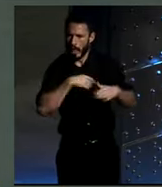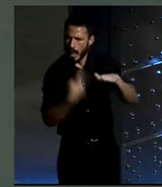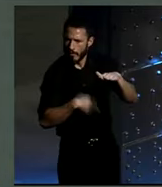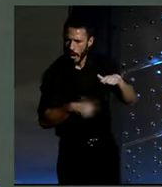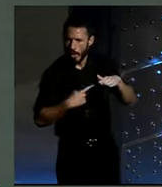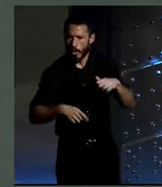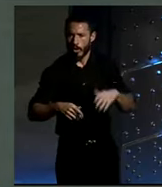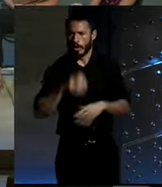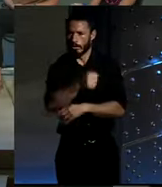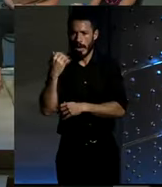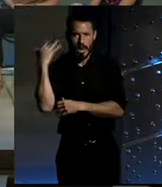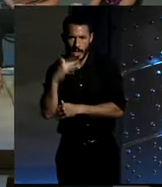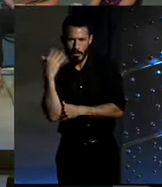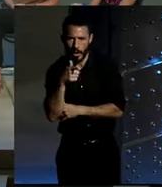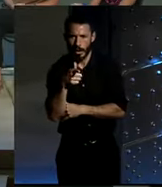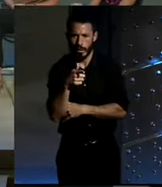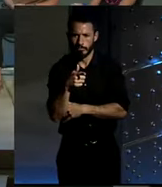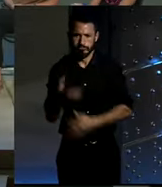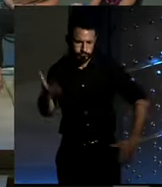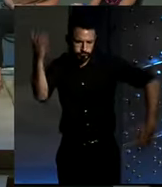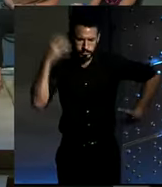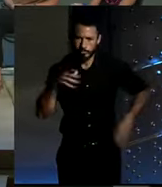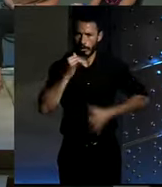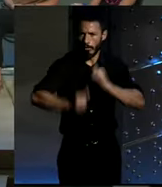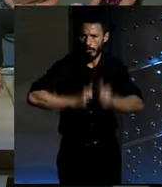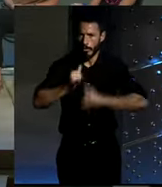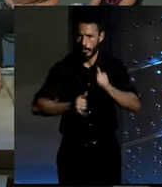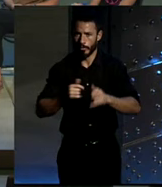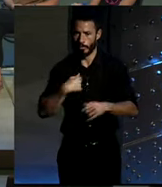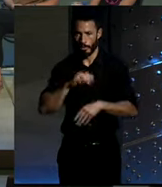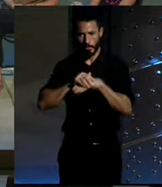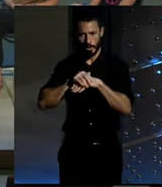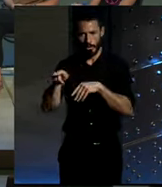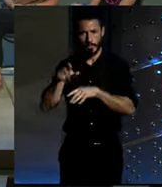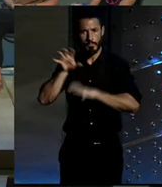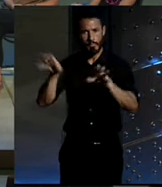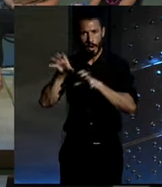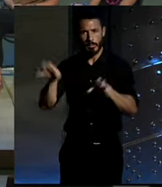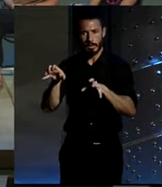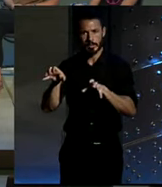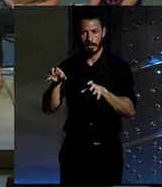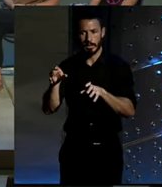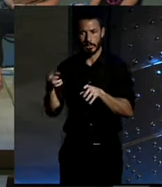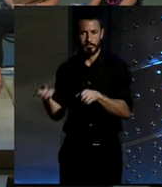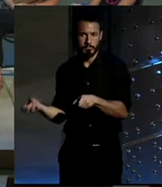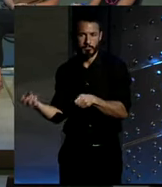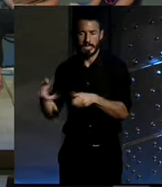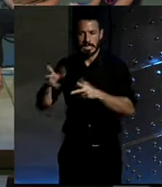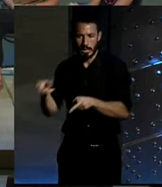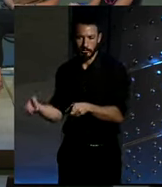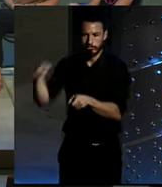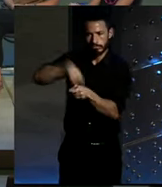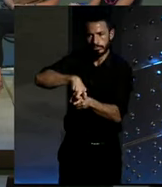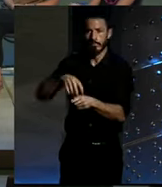tengo un amigo que está por aquí, creo, que trabaja en restauración de muebles y puede cargar sillas en una bicicleta.